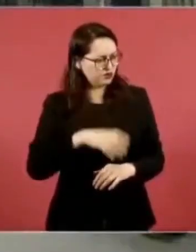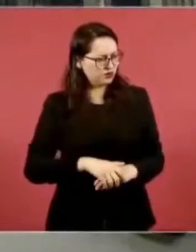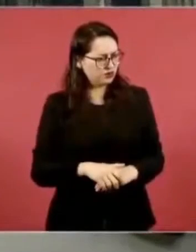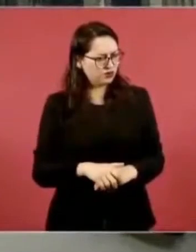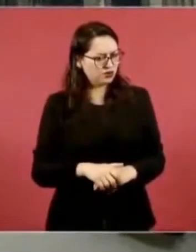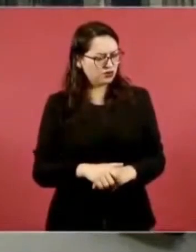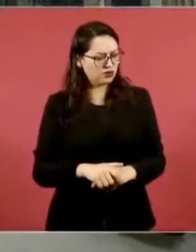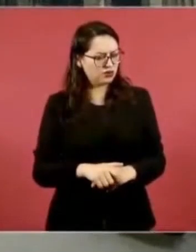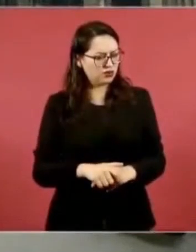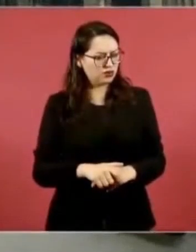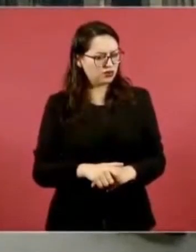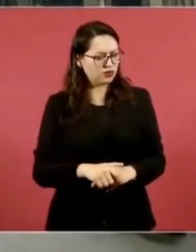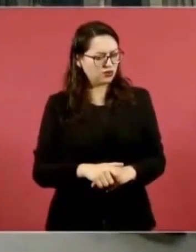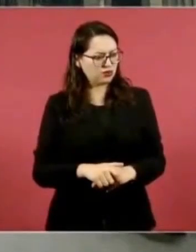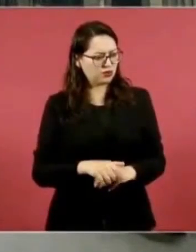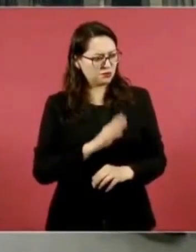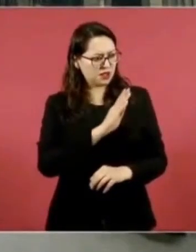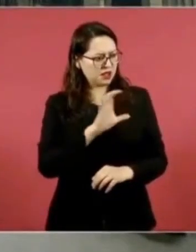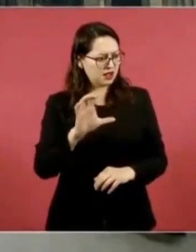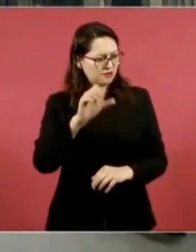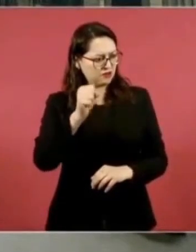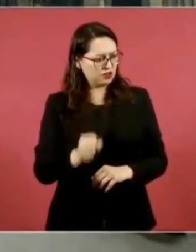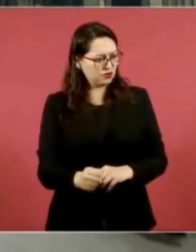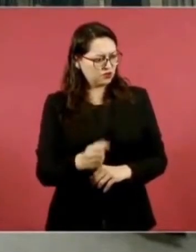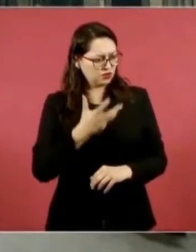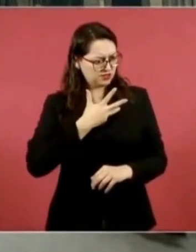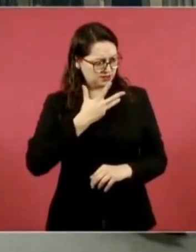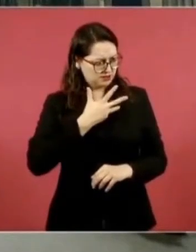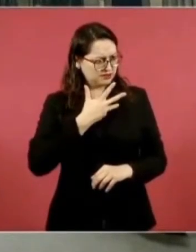Las rupésteres de Baja California Sur.